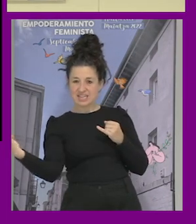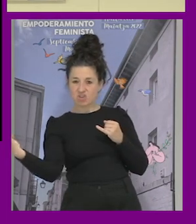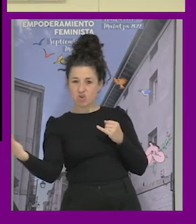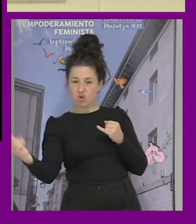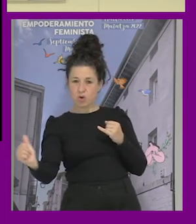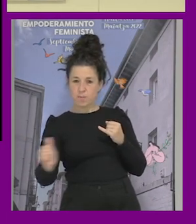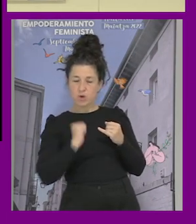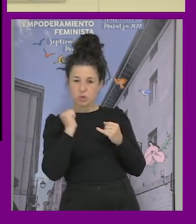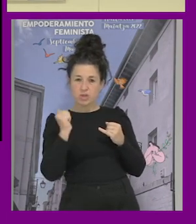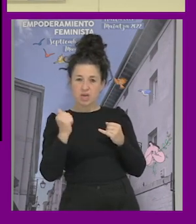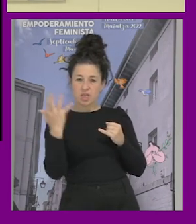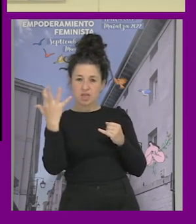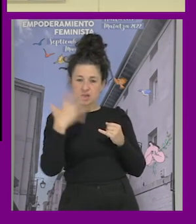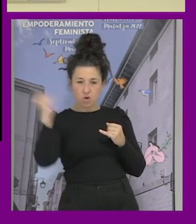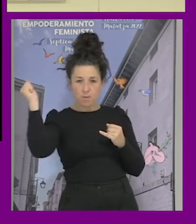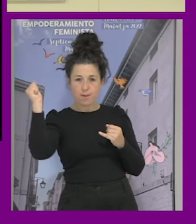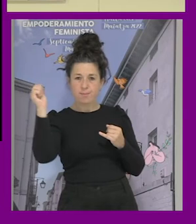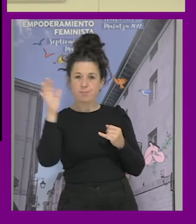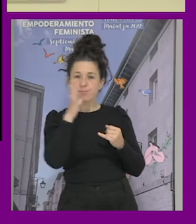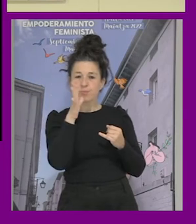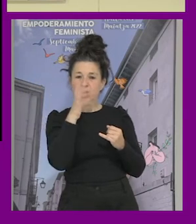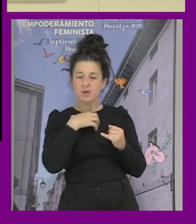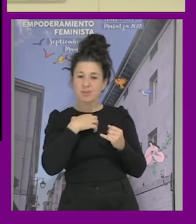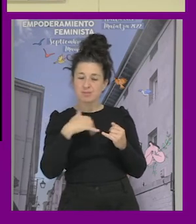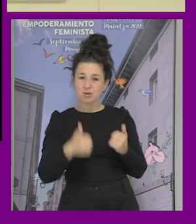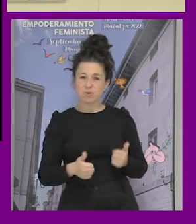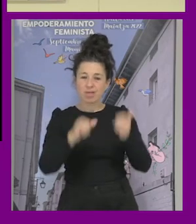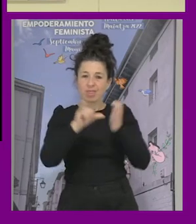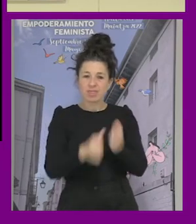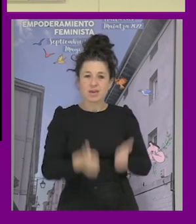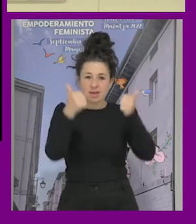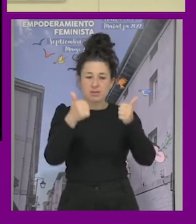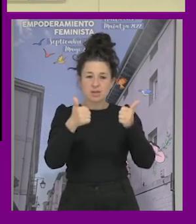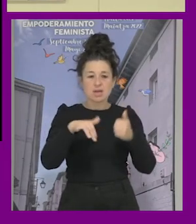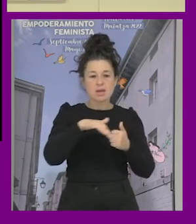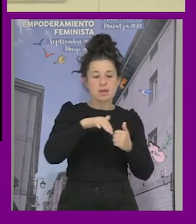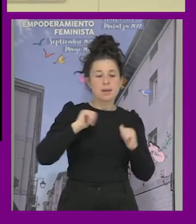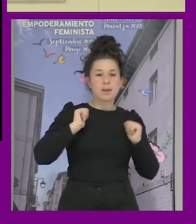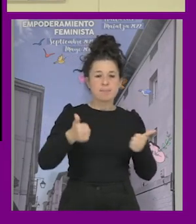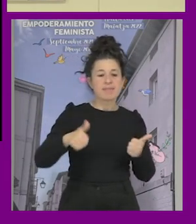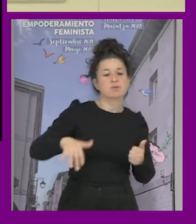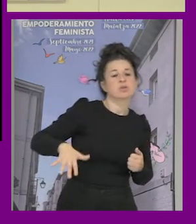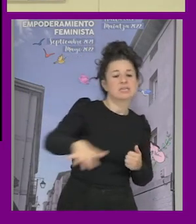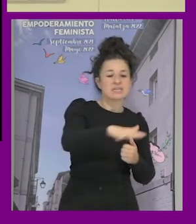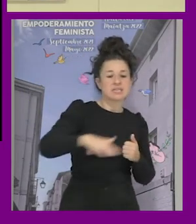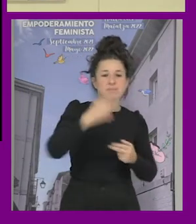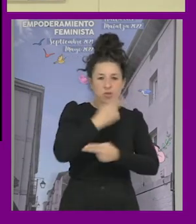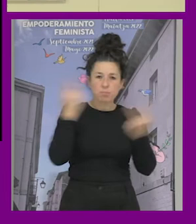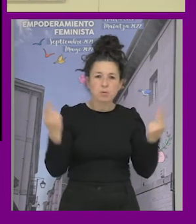otro lugar que nos permita acercarnos que diferente sería aquel debate partiendo del espacio público vamos a partir de que nos pase en